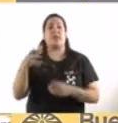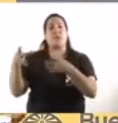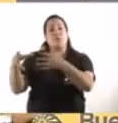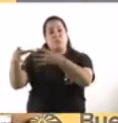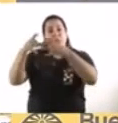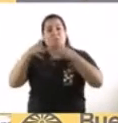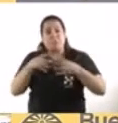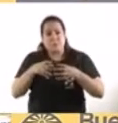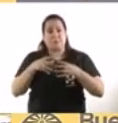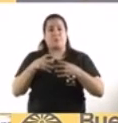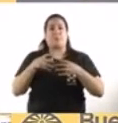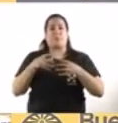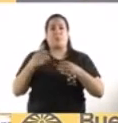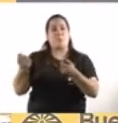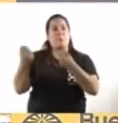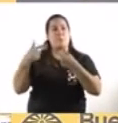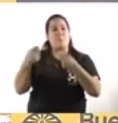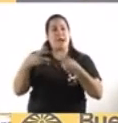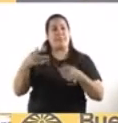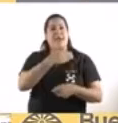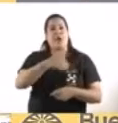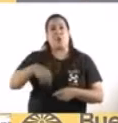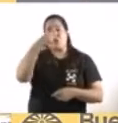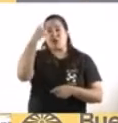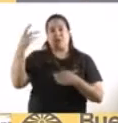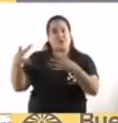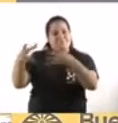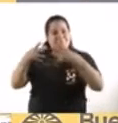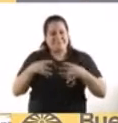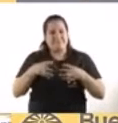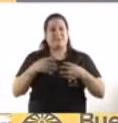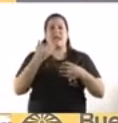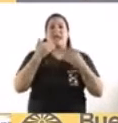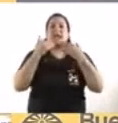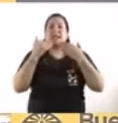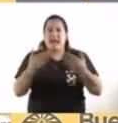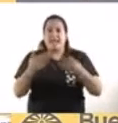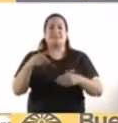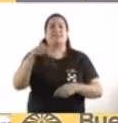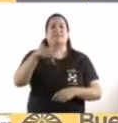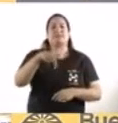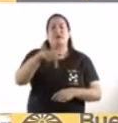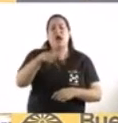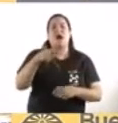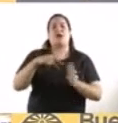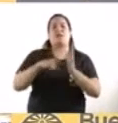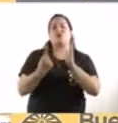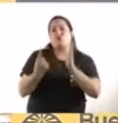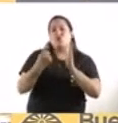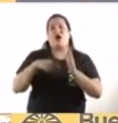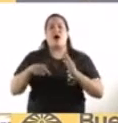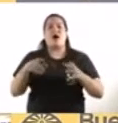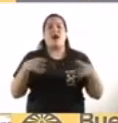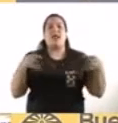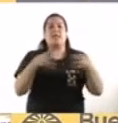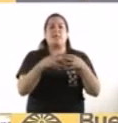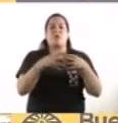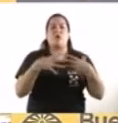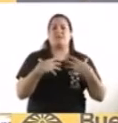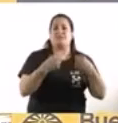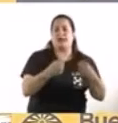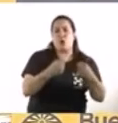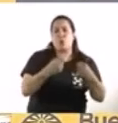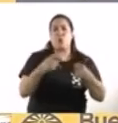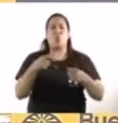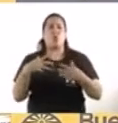algunas de ellas que entraron ayer mismo, gracias al trabajo de todo el personal de salud y del equipo de vacunación, ya aplicamos el